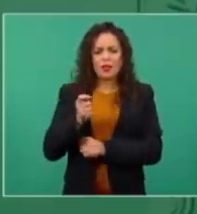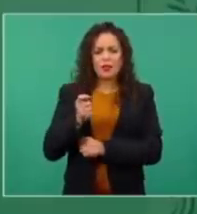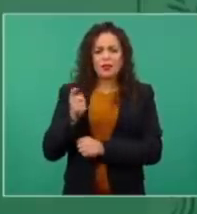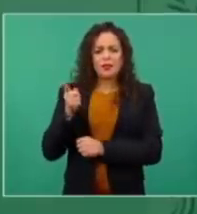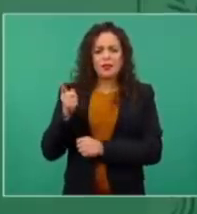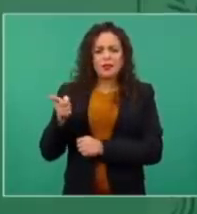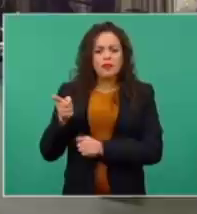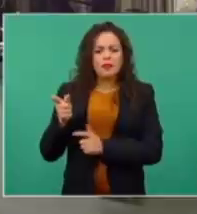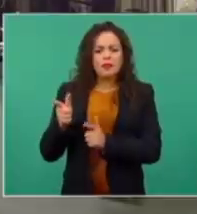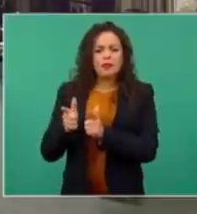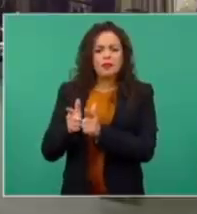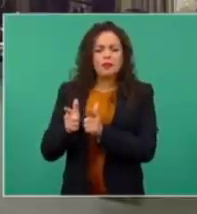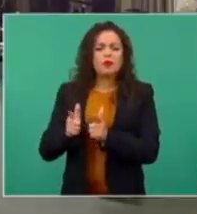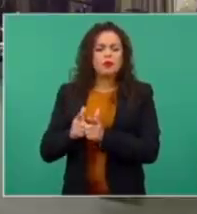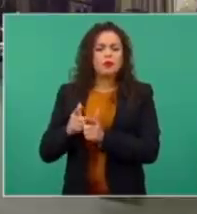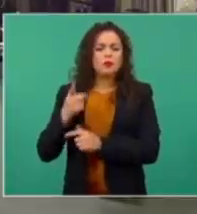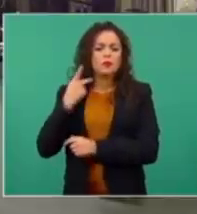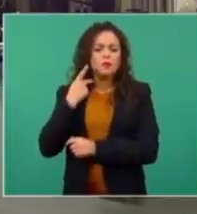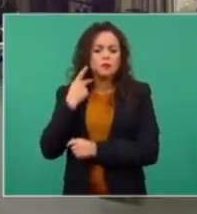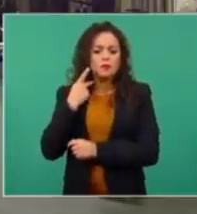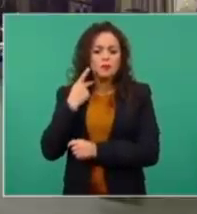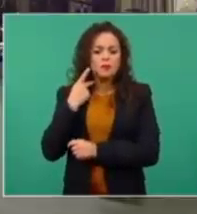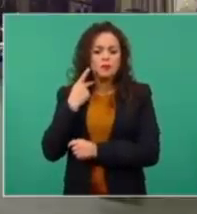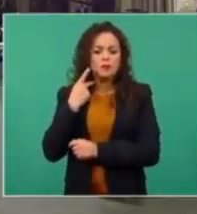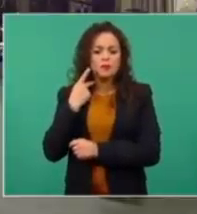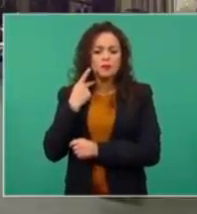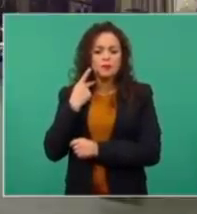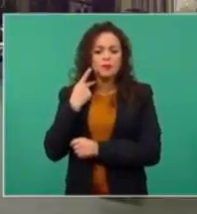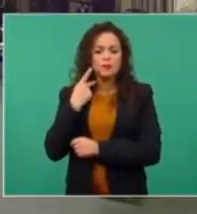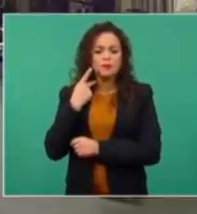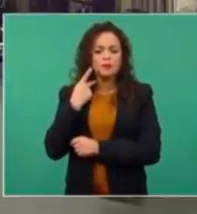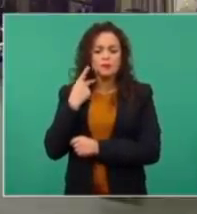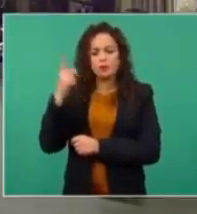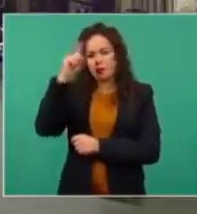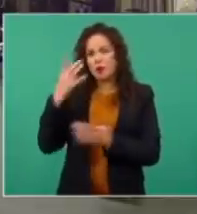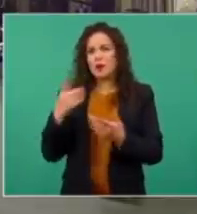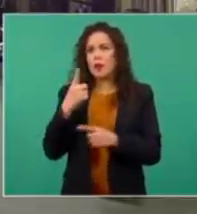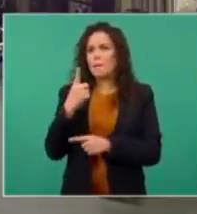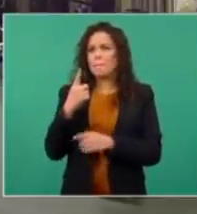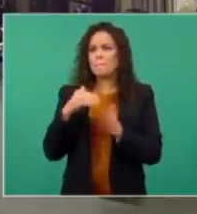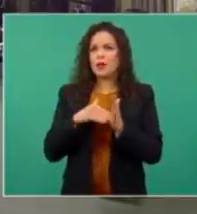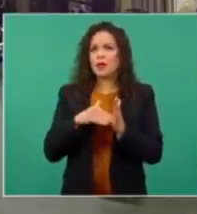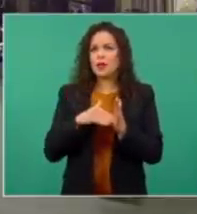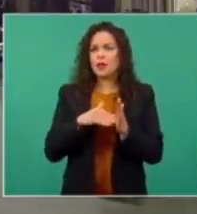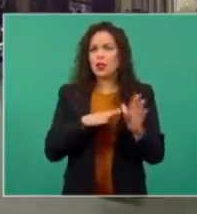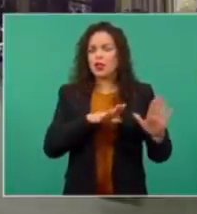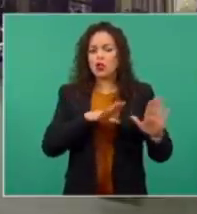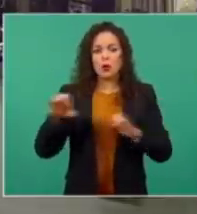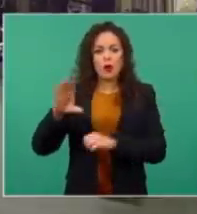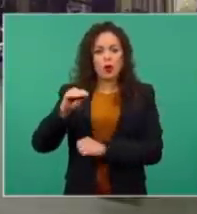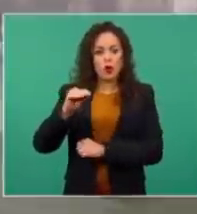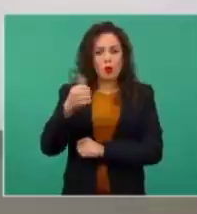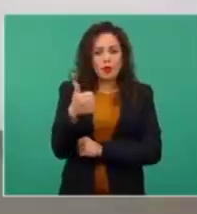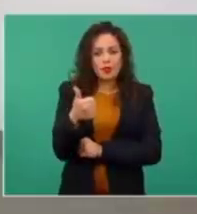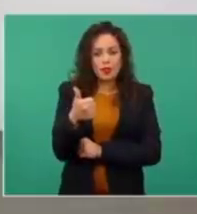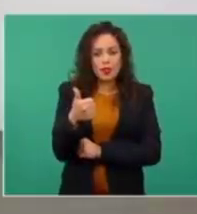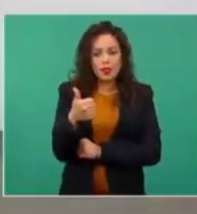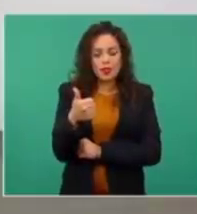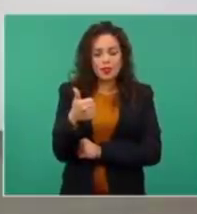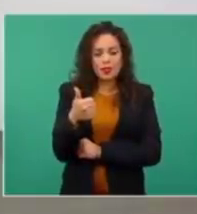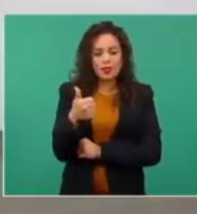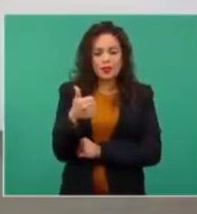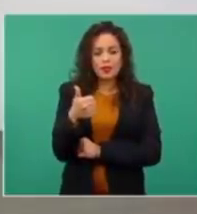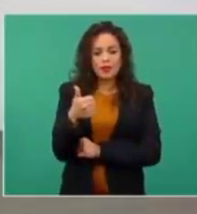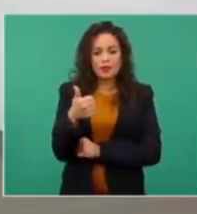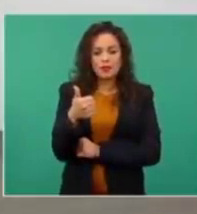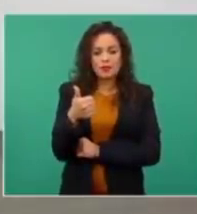nacional en 1996 y se estaba terminando